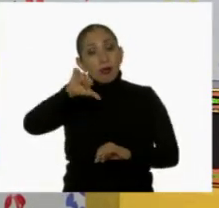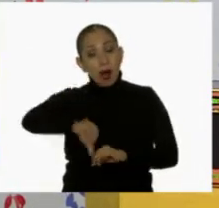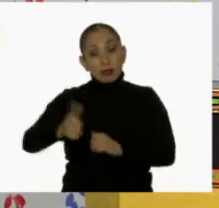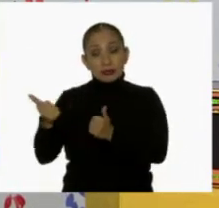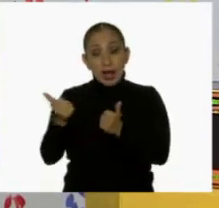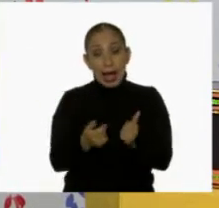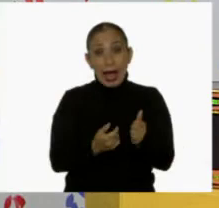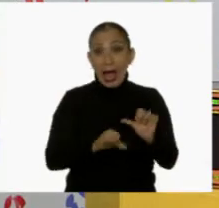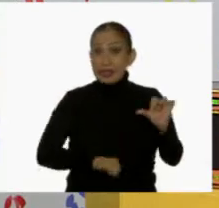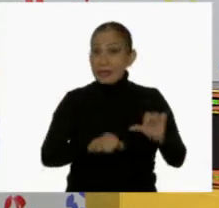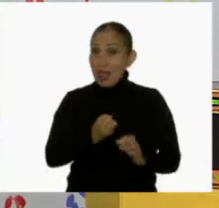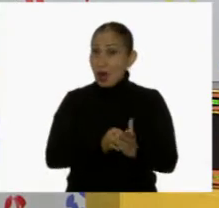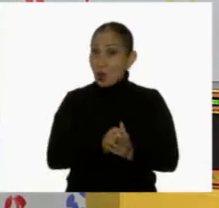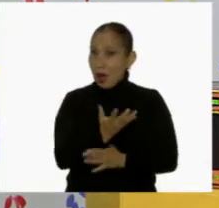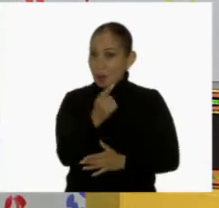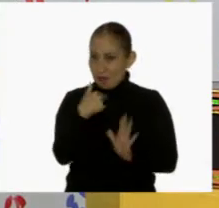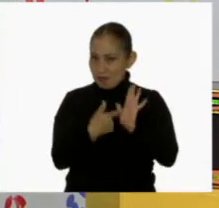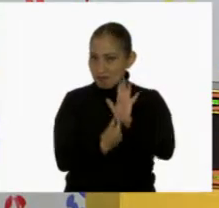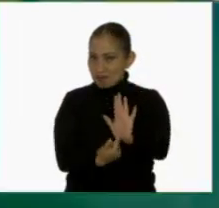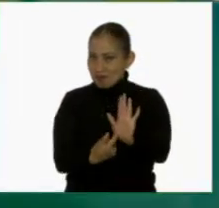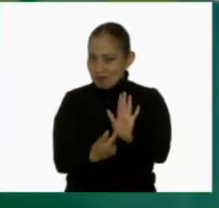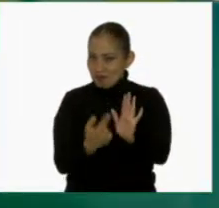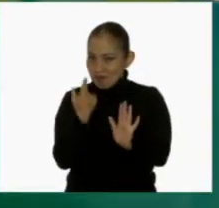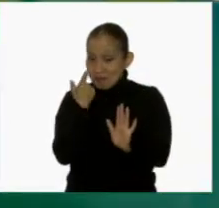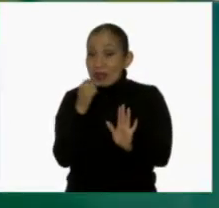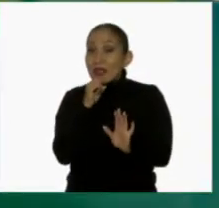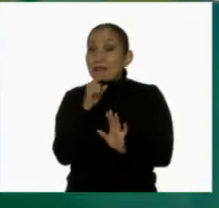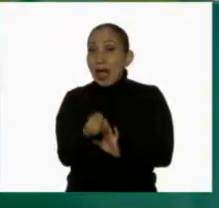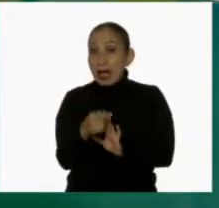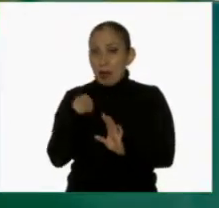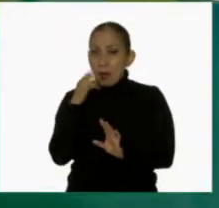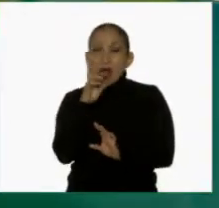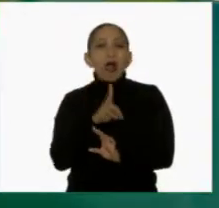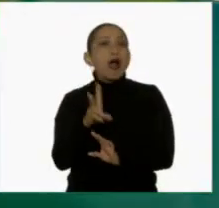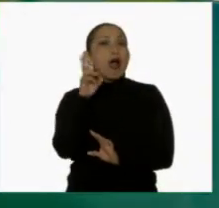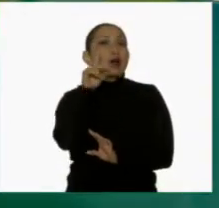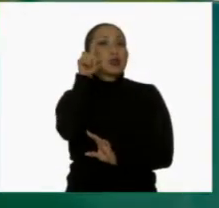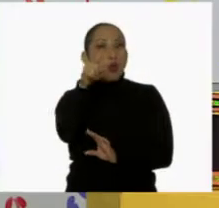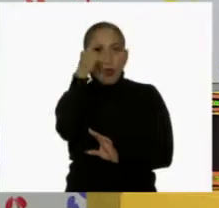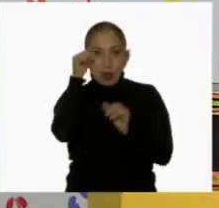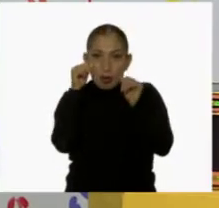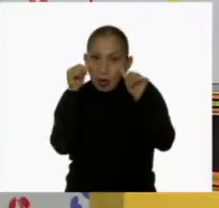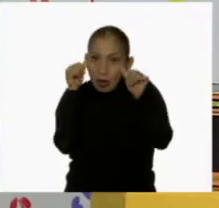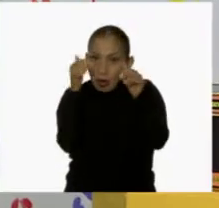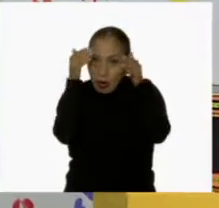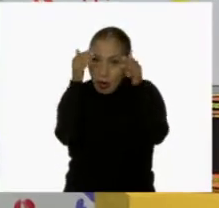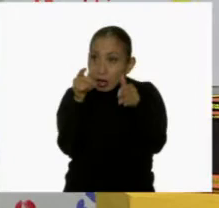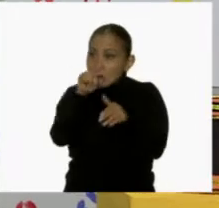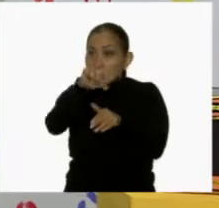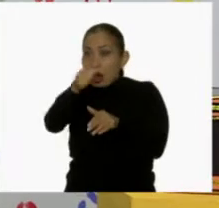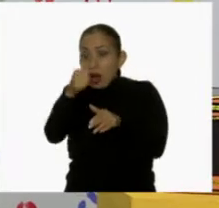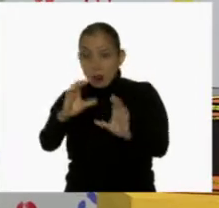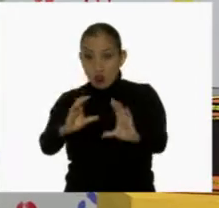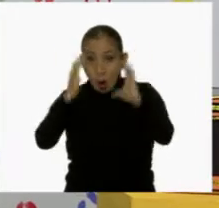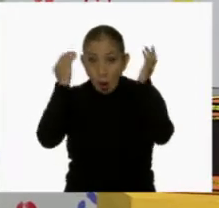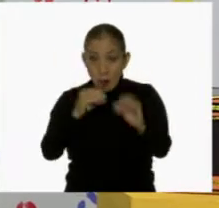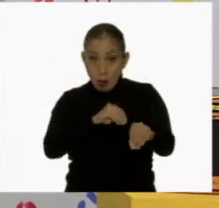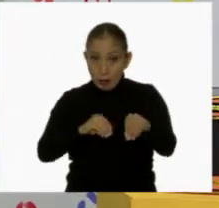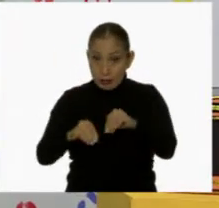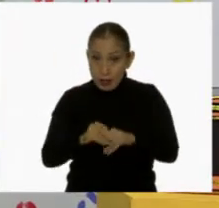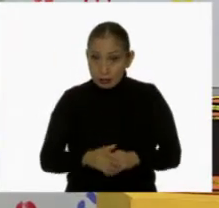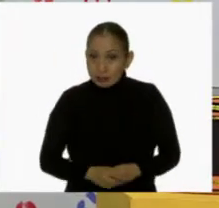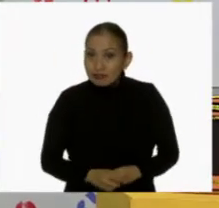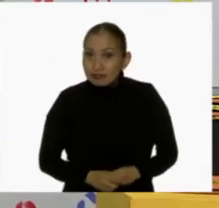traigo una nueva actividad física que les quiero mostrar. Además va a poner a prueba tu concentración y la velocidad de tus movimientos.